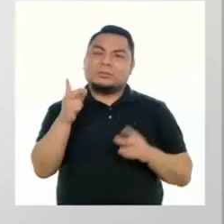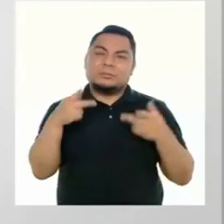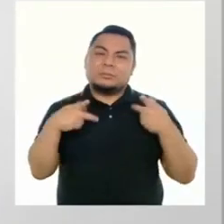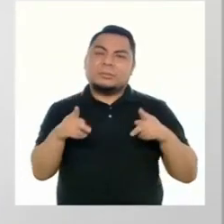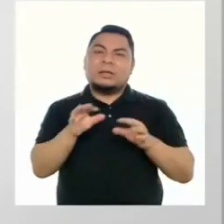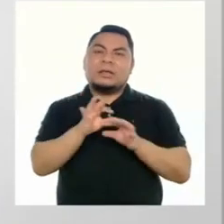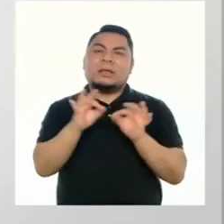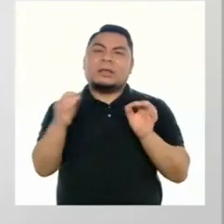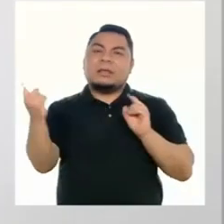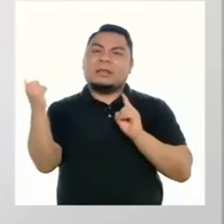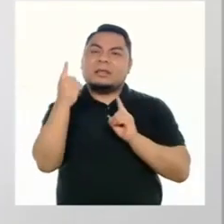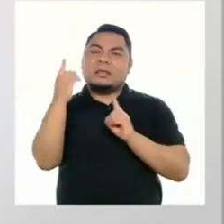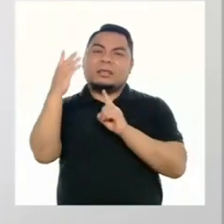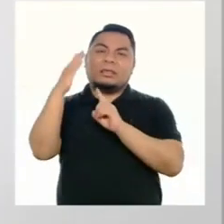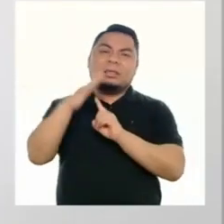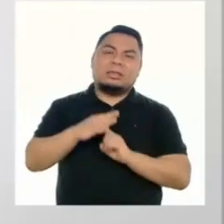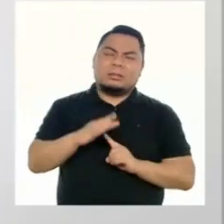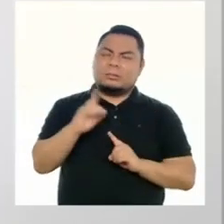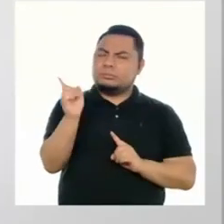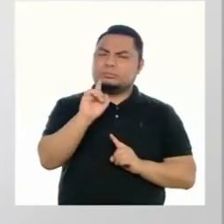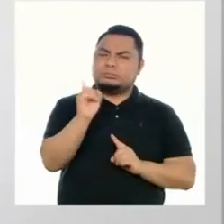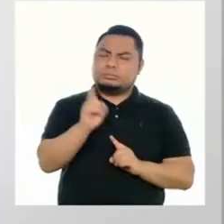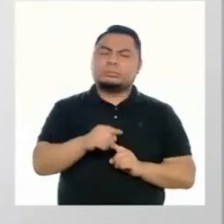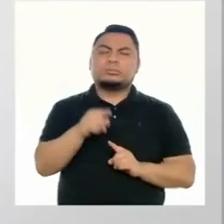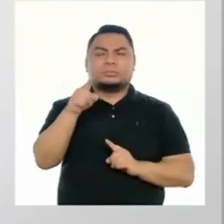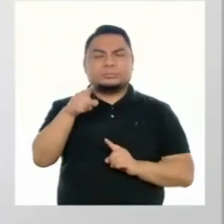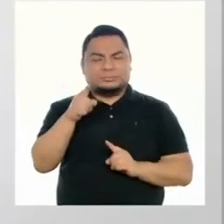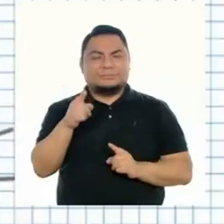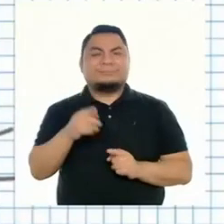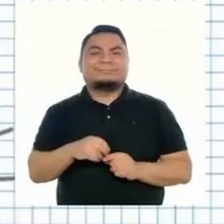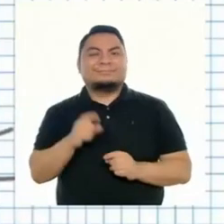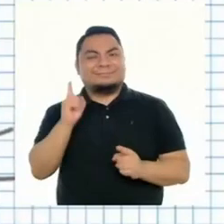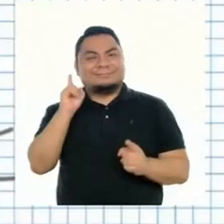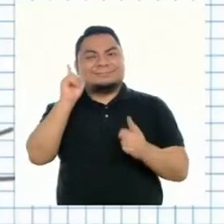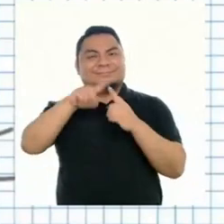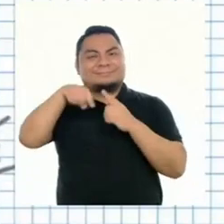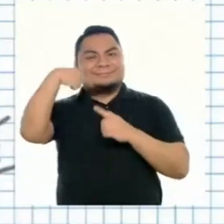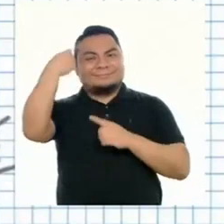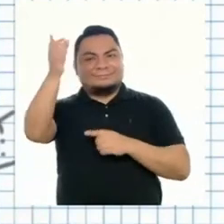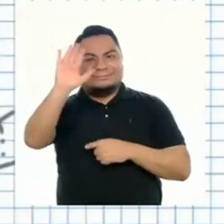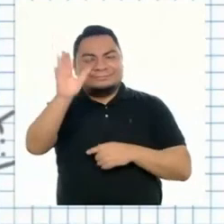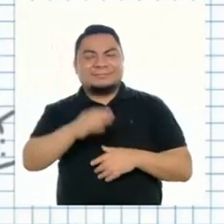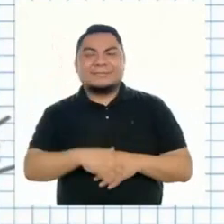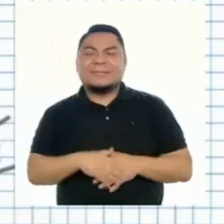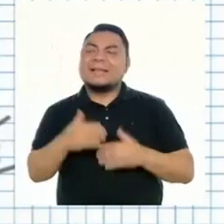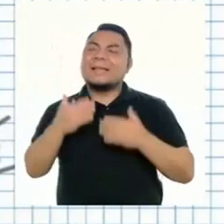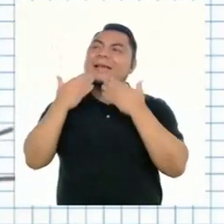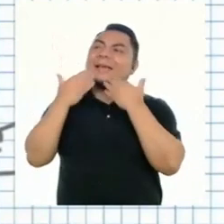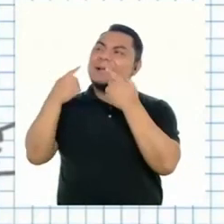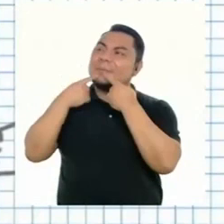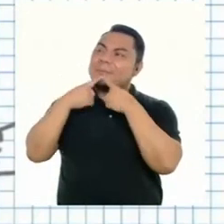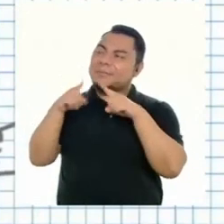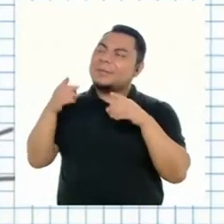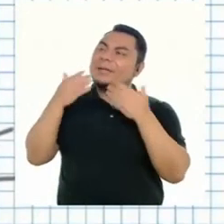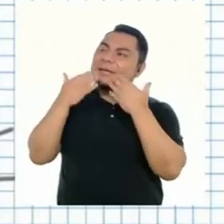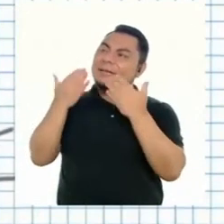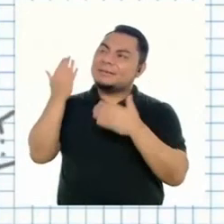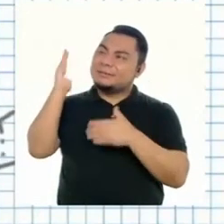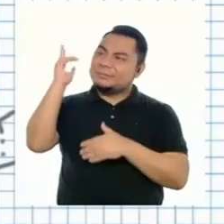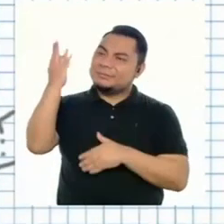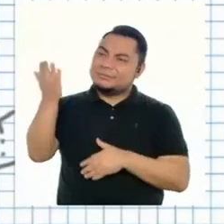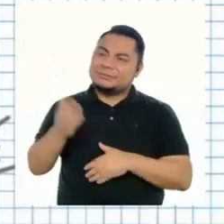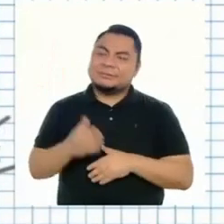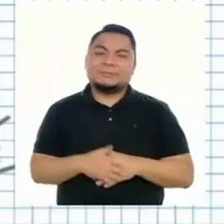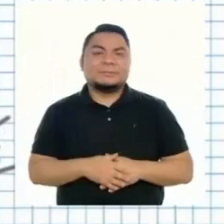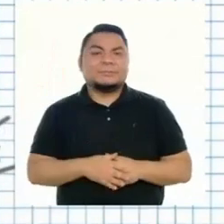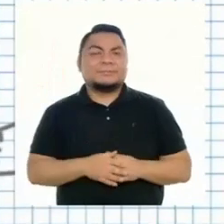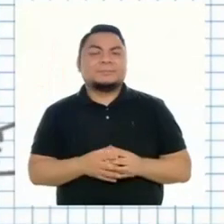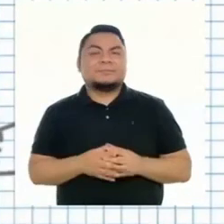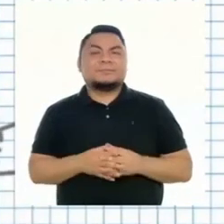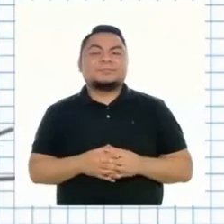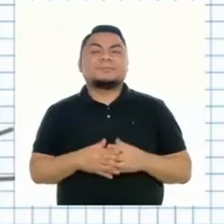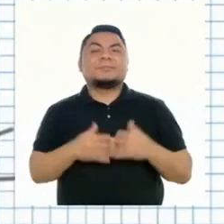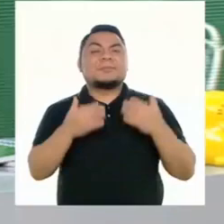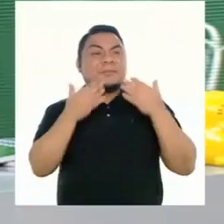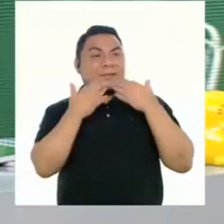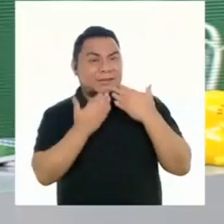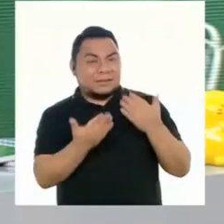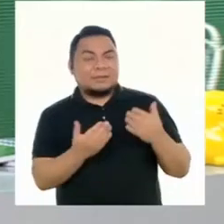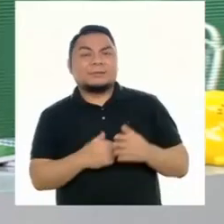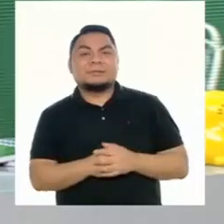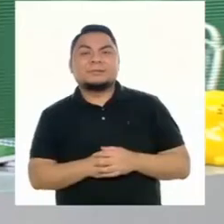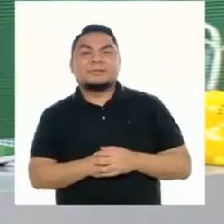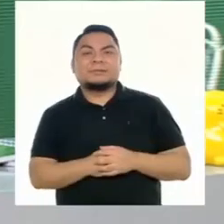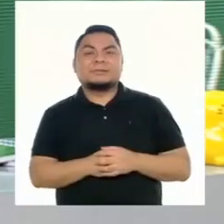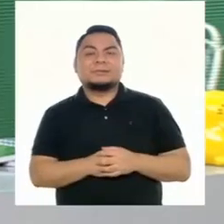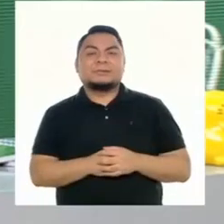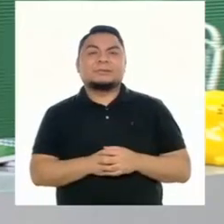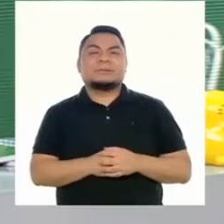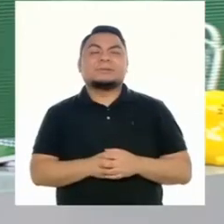No permitan que nadie limite sus aspiraciones. ¡Hasta pronto! Muchas gracias por ese mensaje, profesora Felicitas. Gracias.